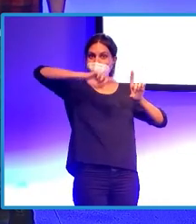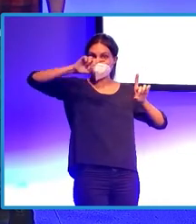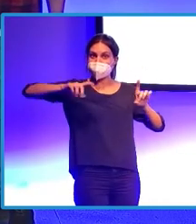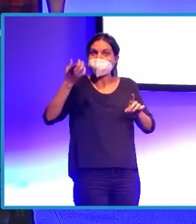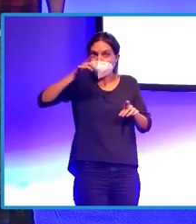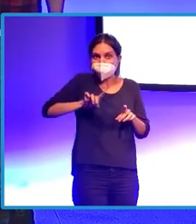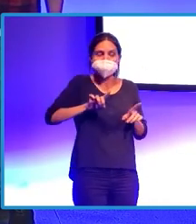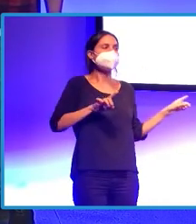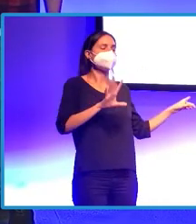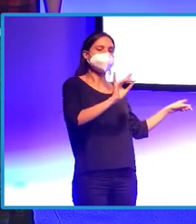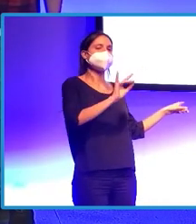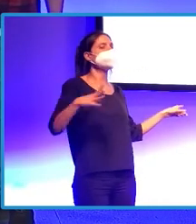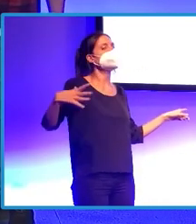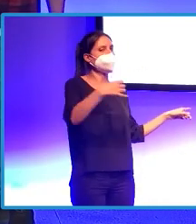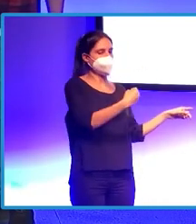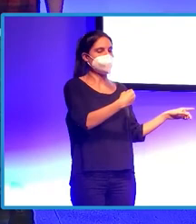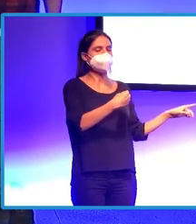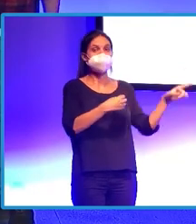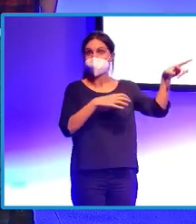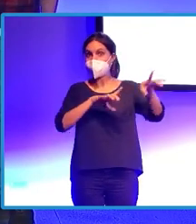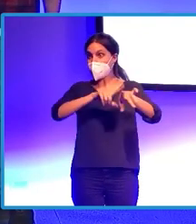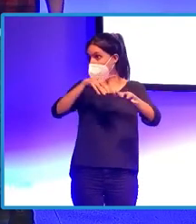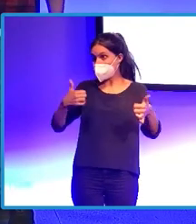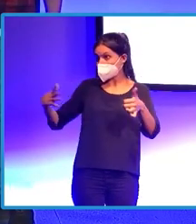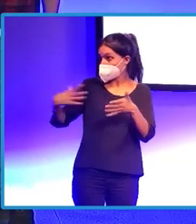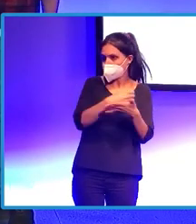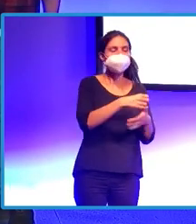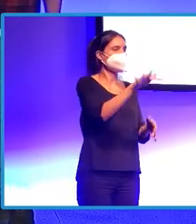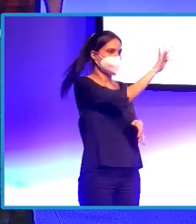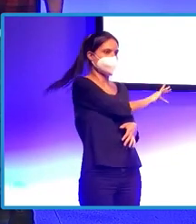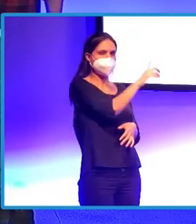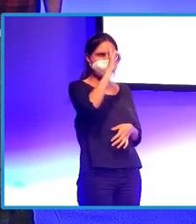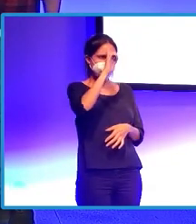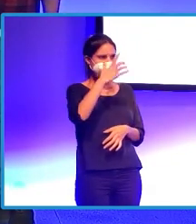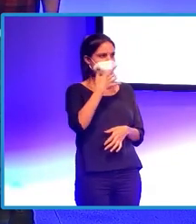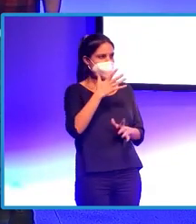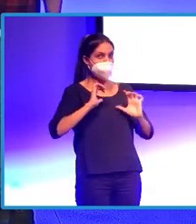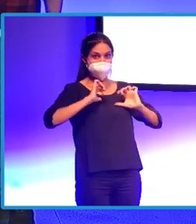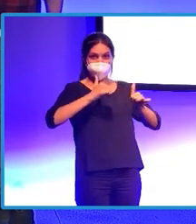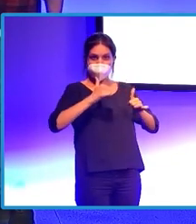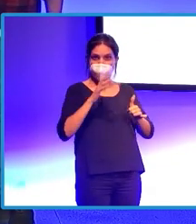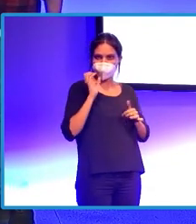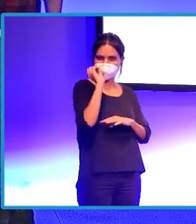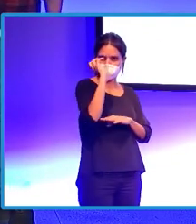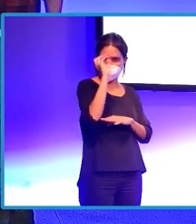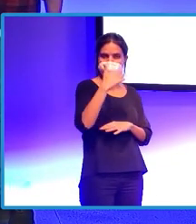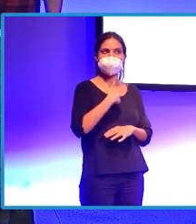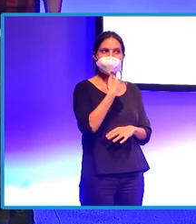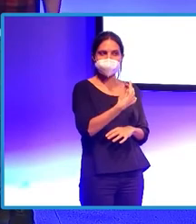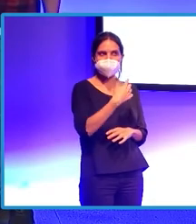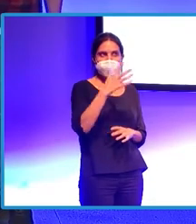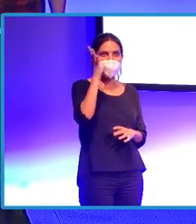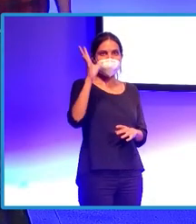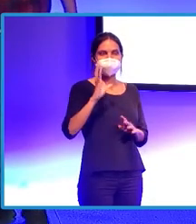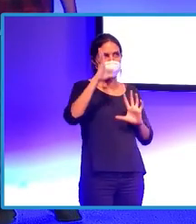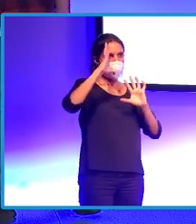mismo tiempo. Por eso no sé si te quedaste al principio de la charla, que yo lo vi como una locura, pero al final fue